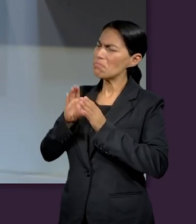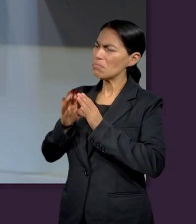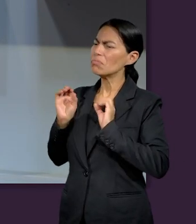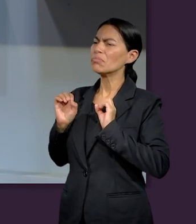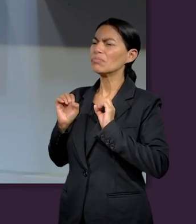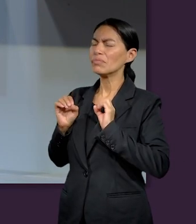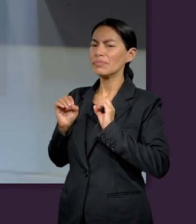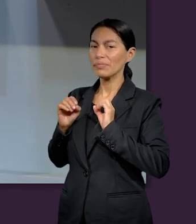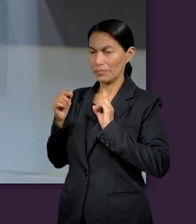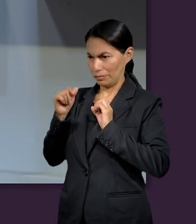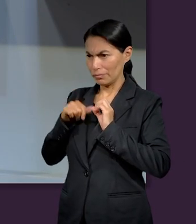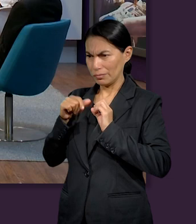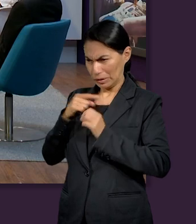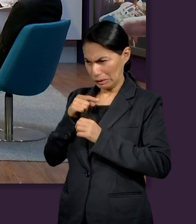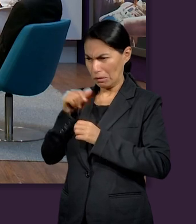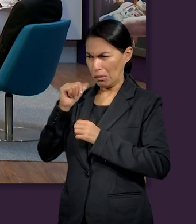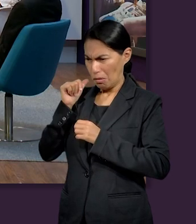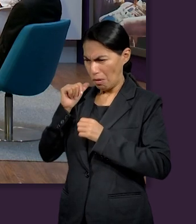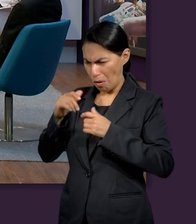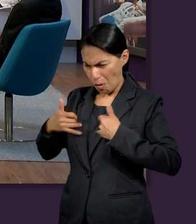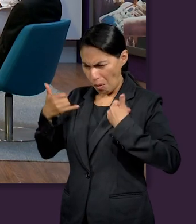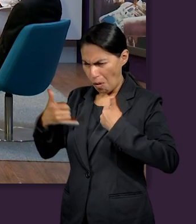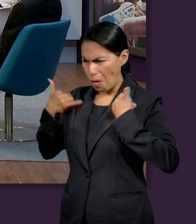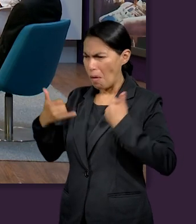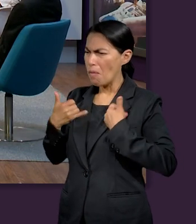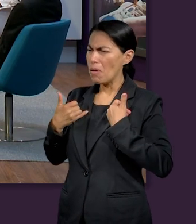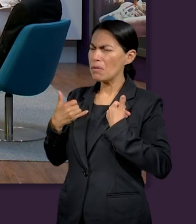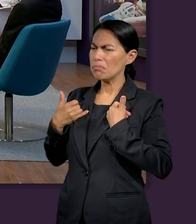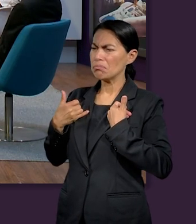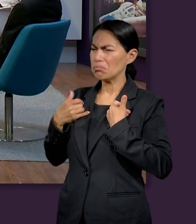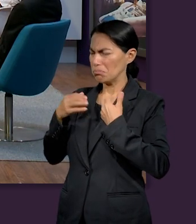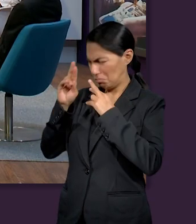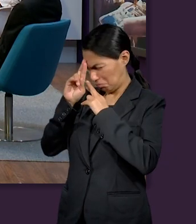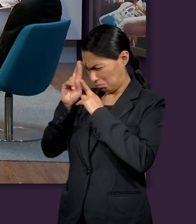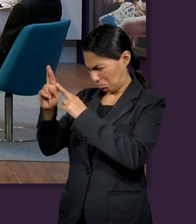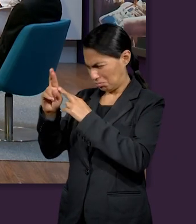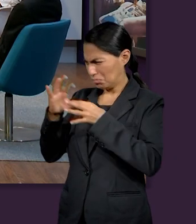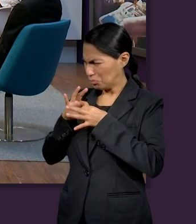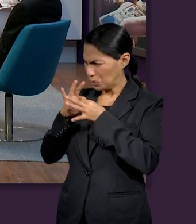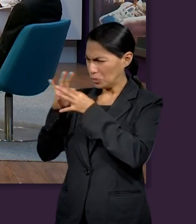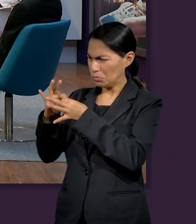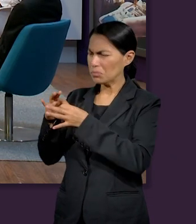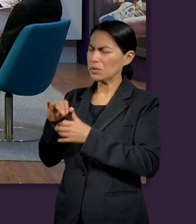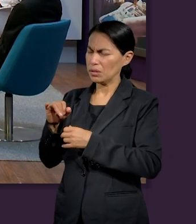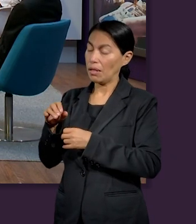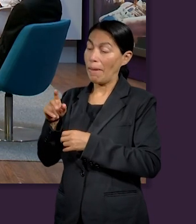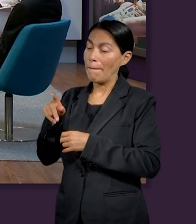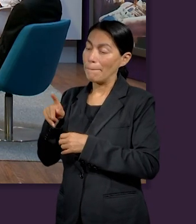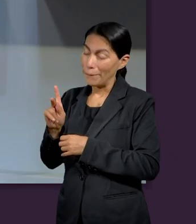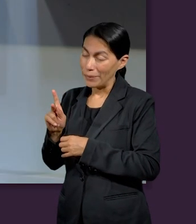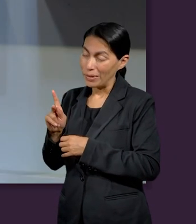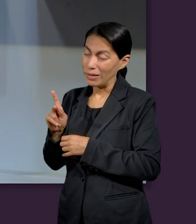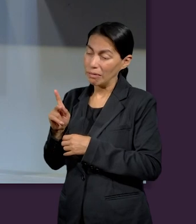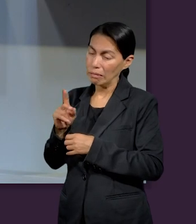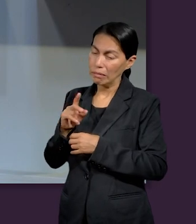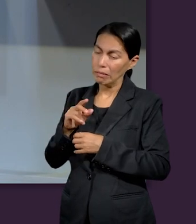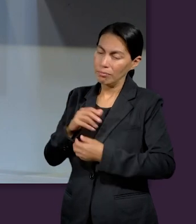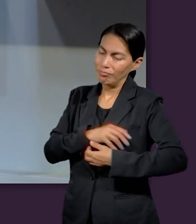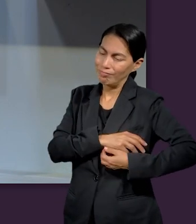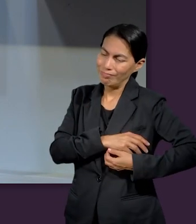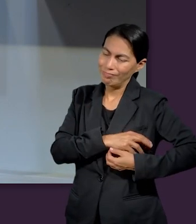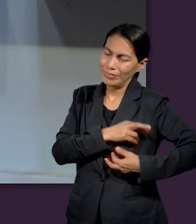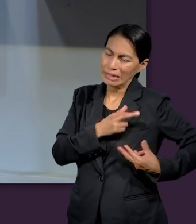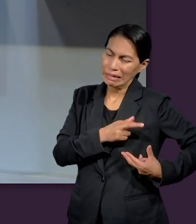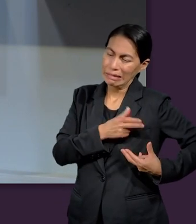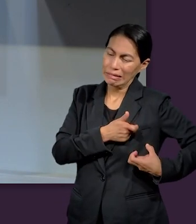era un joven espiritual era un joven religioso pero había algo